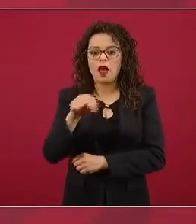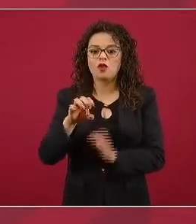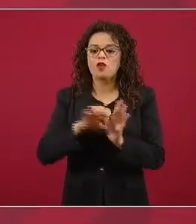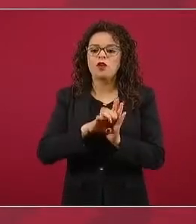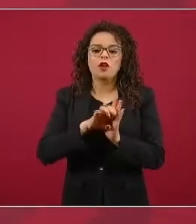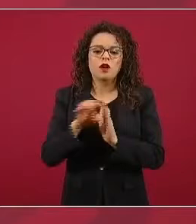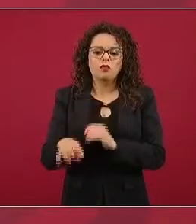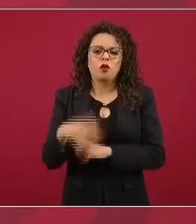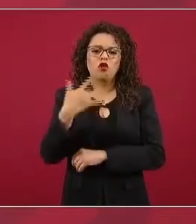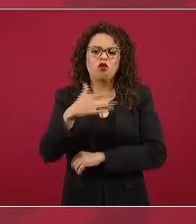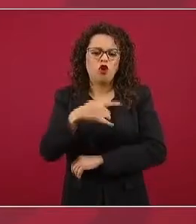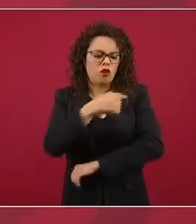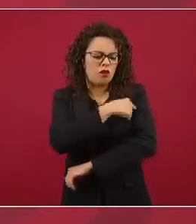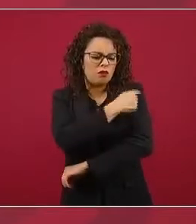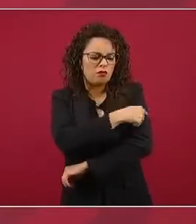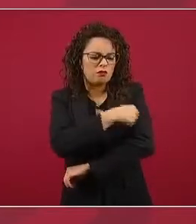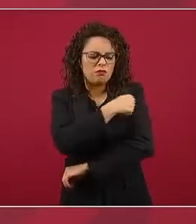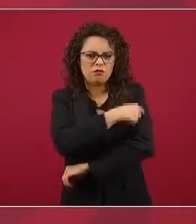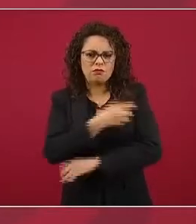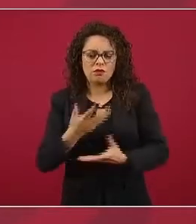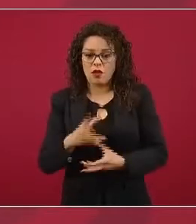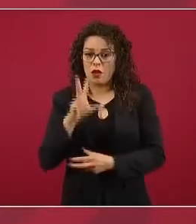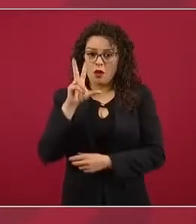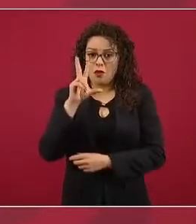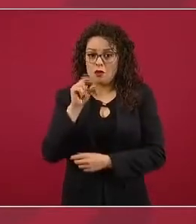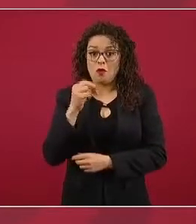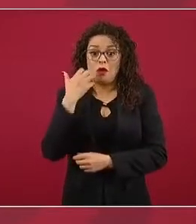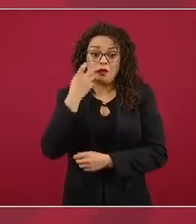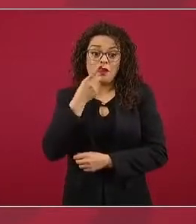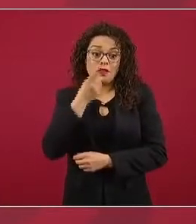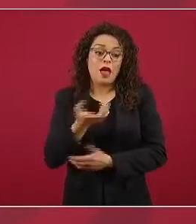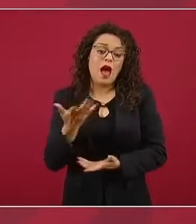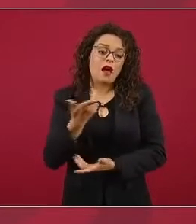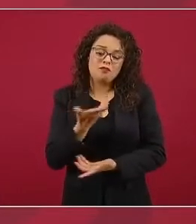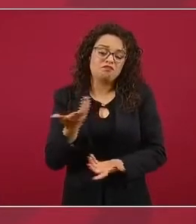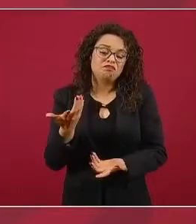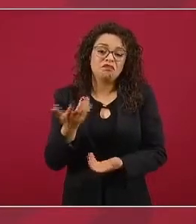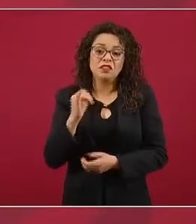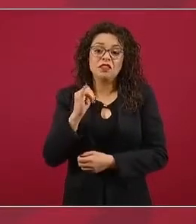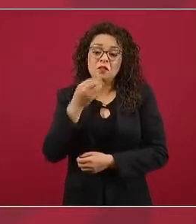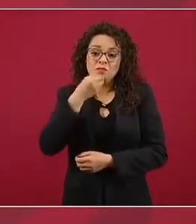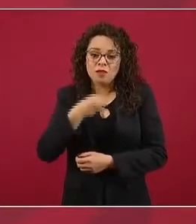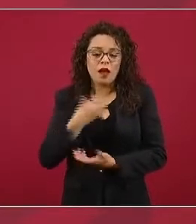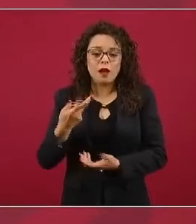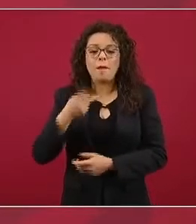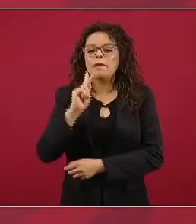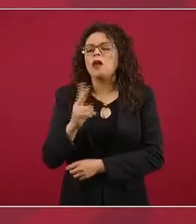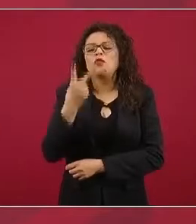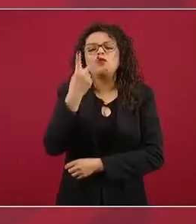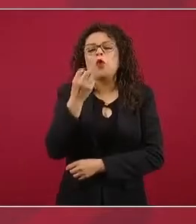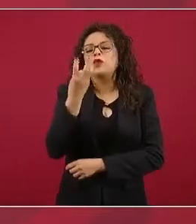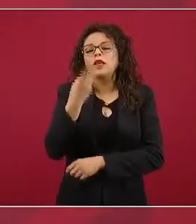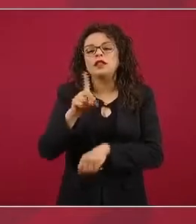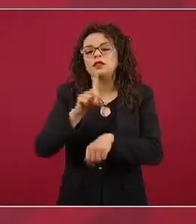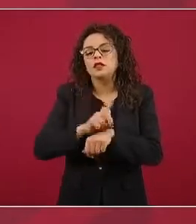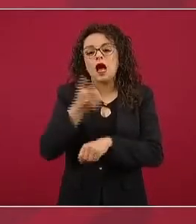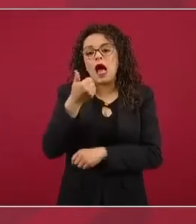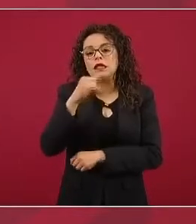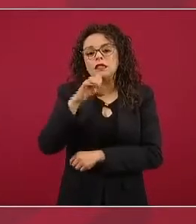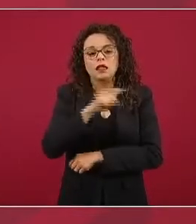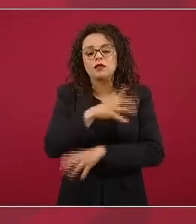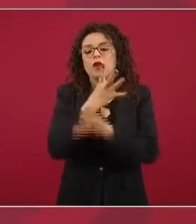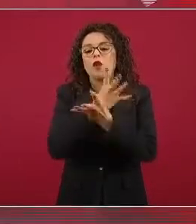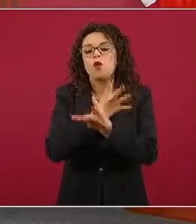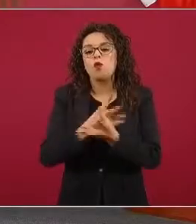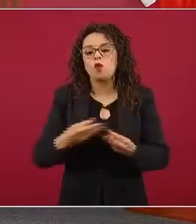inyección, pues es desde luego algo indeseable, pero generalmente en dos o tres días se quita. La fiebre que pudiera